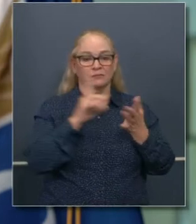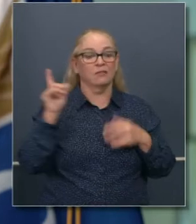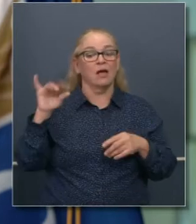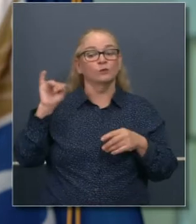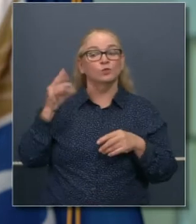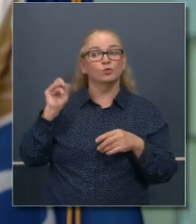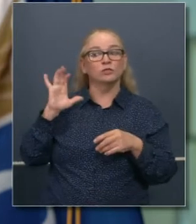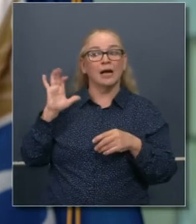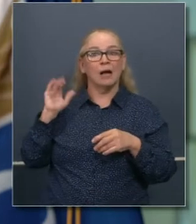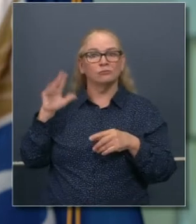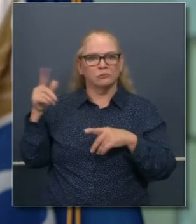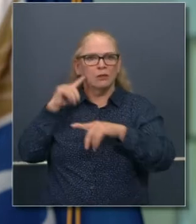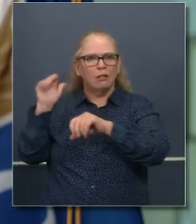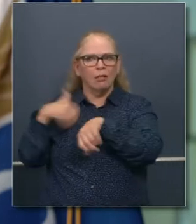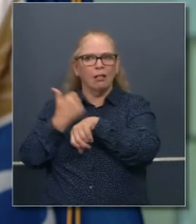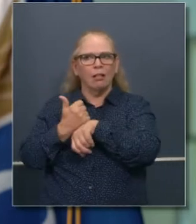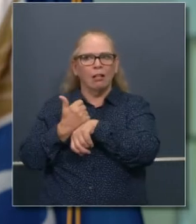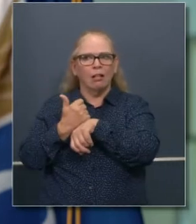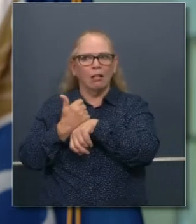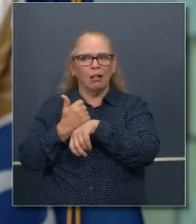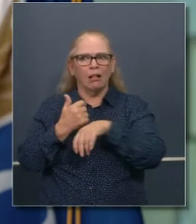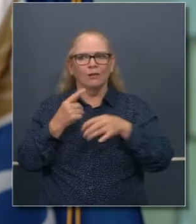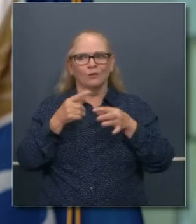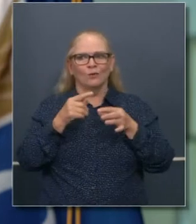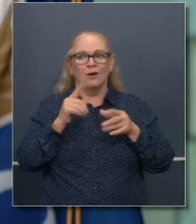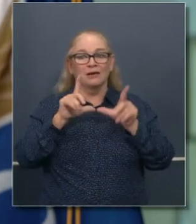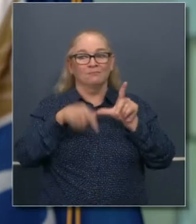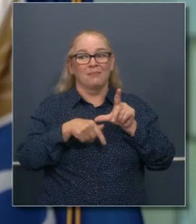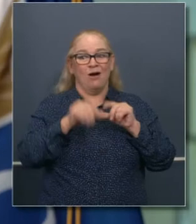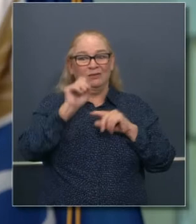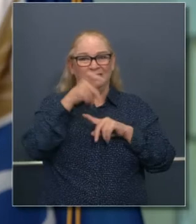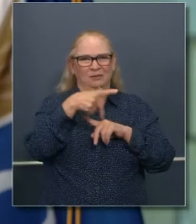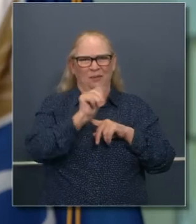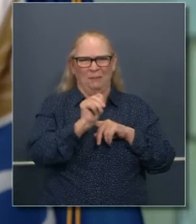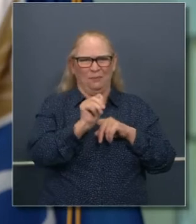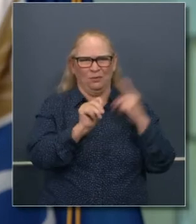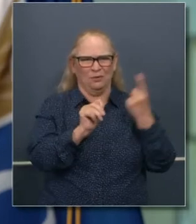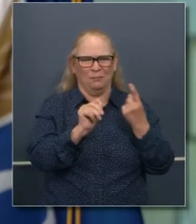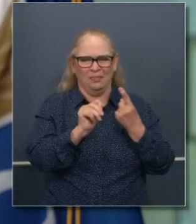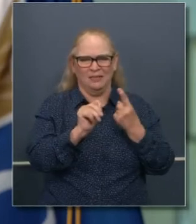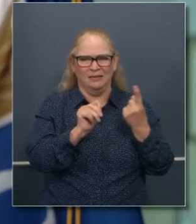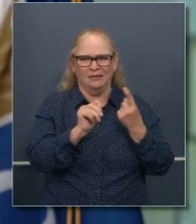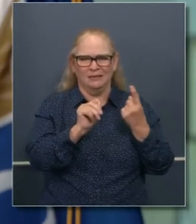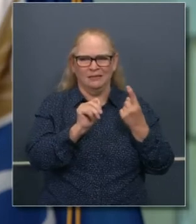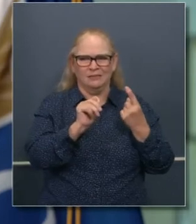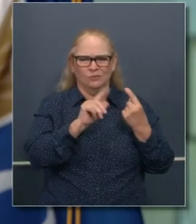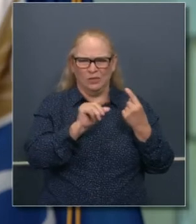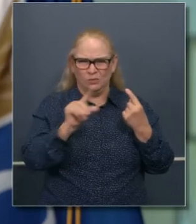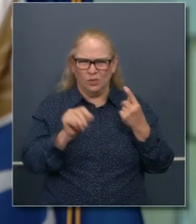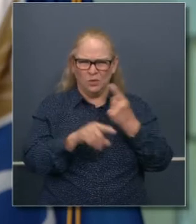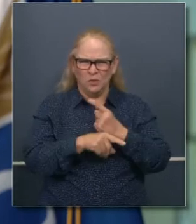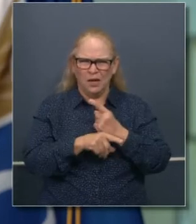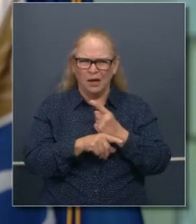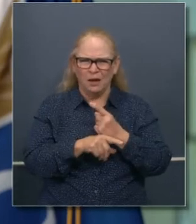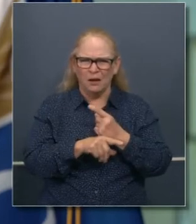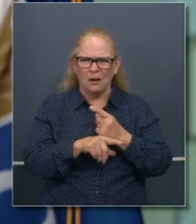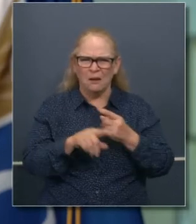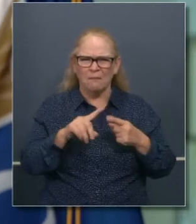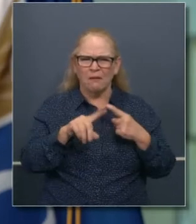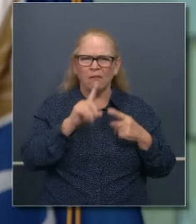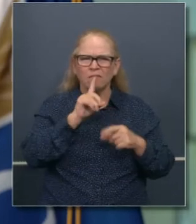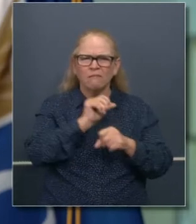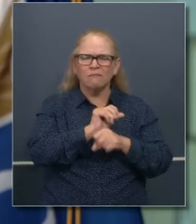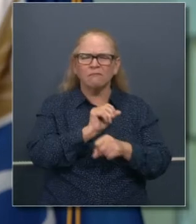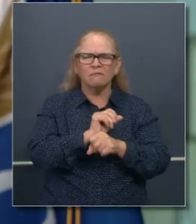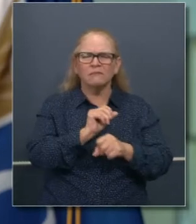caducará el primero de septiembre, no es probable que algún proyecto de ley no será vigente sino